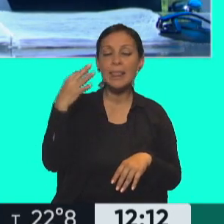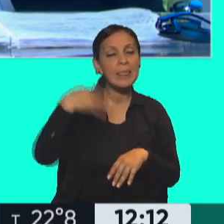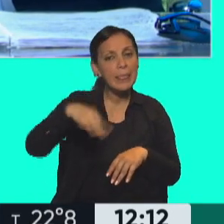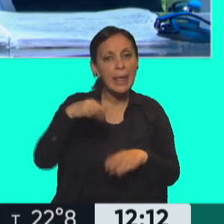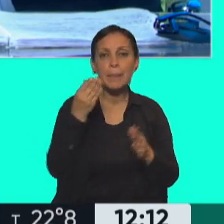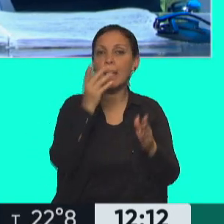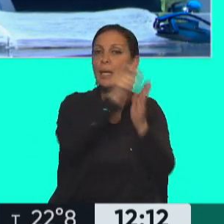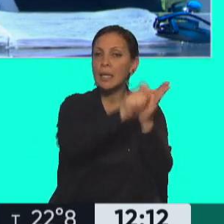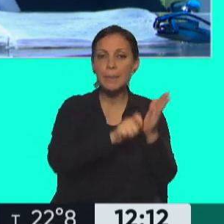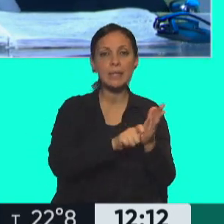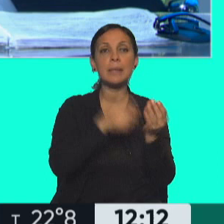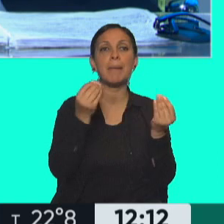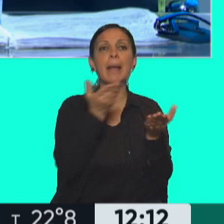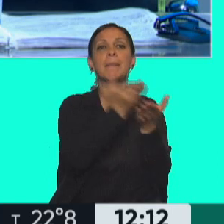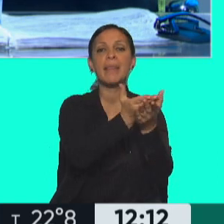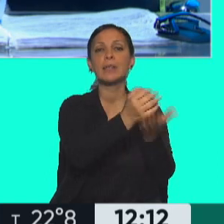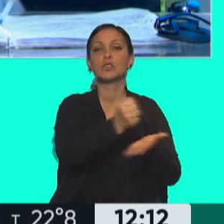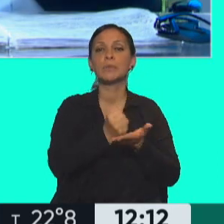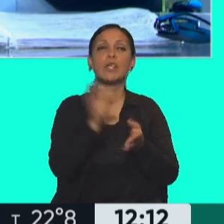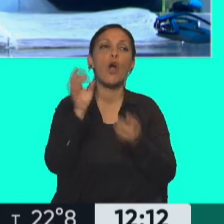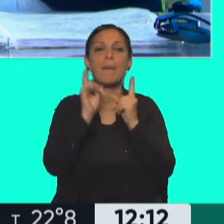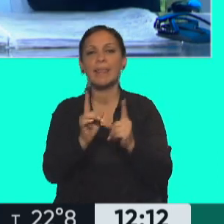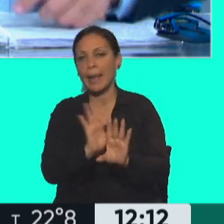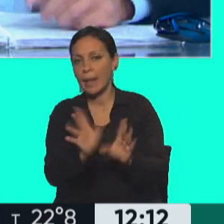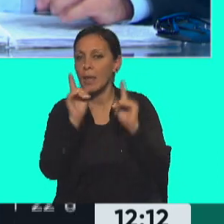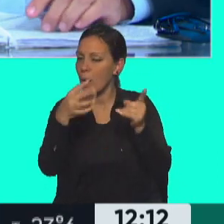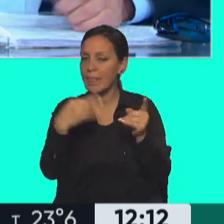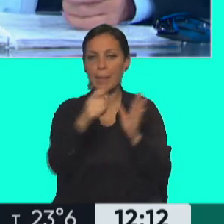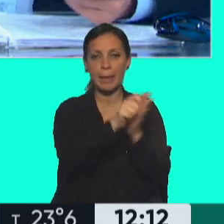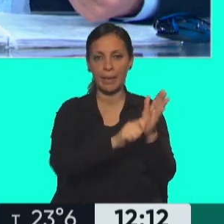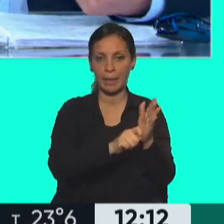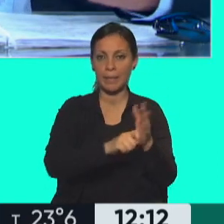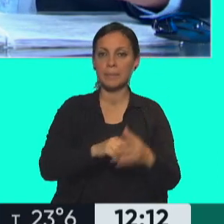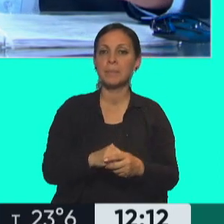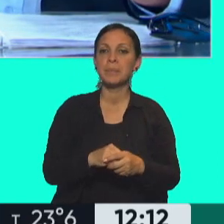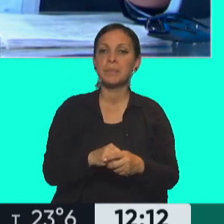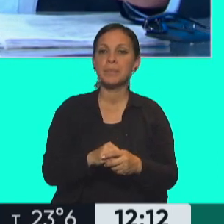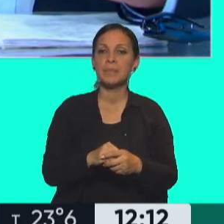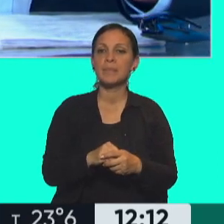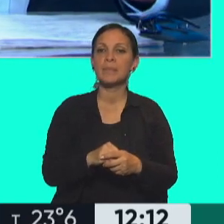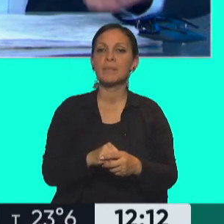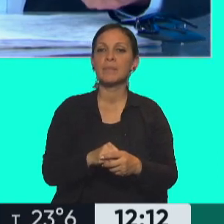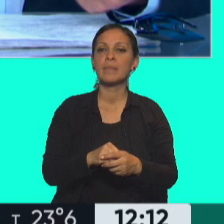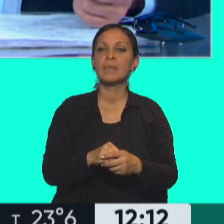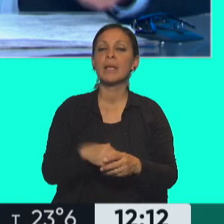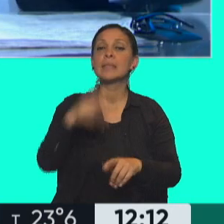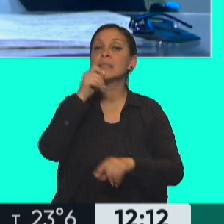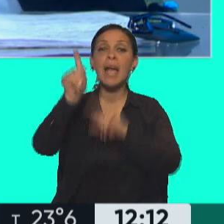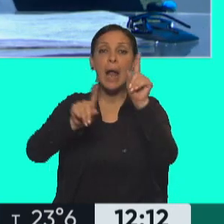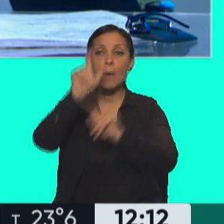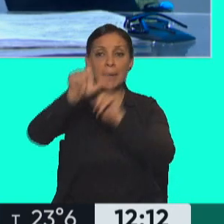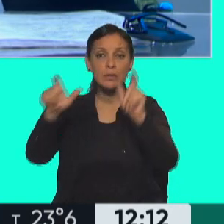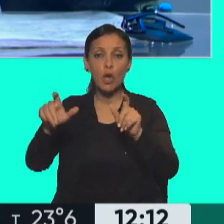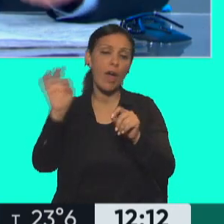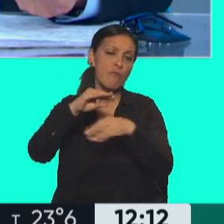tener el subsidio, o para mantener el subsidio que tienes hoy. Recordemos que a los que o no se inscriban